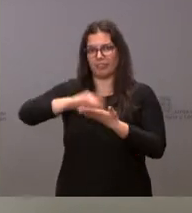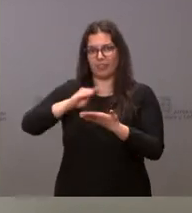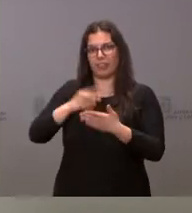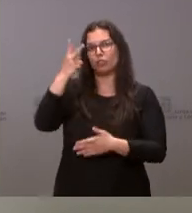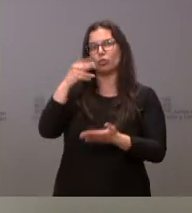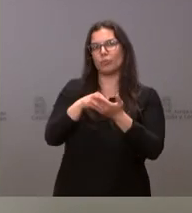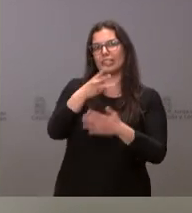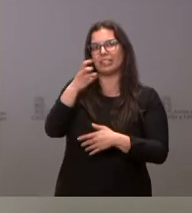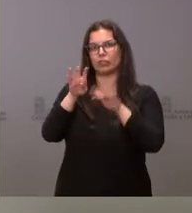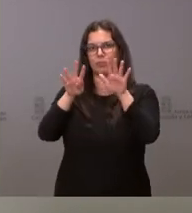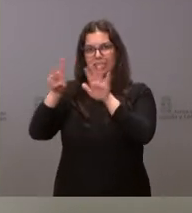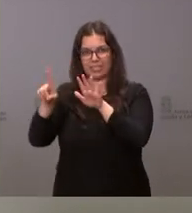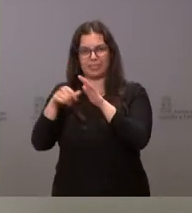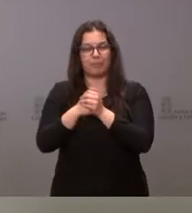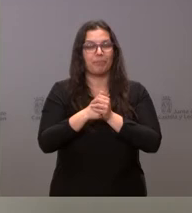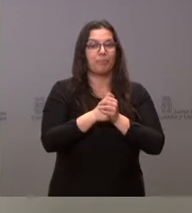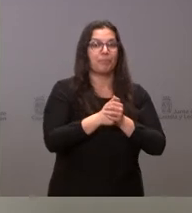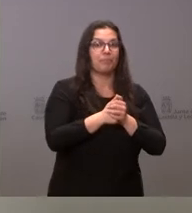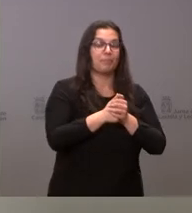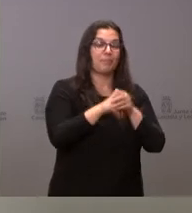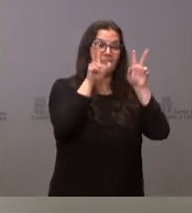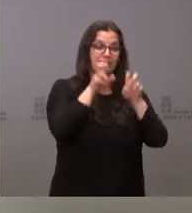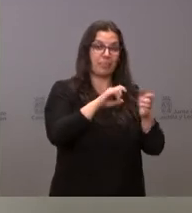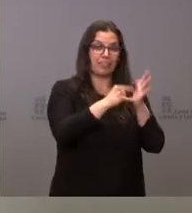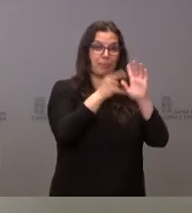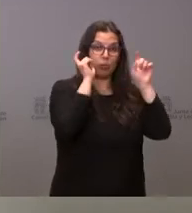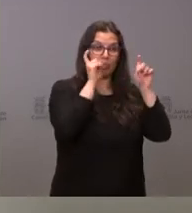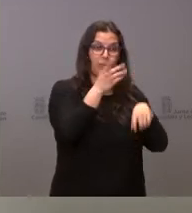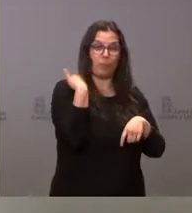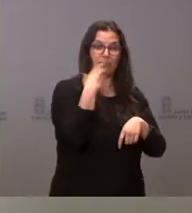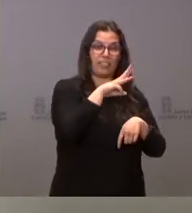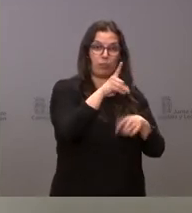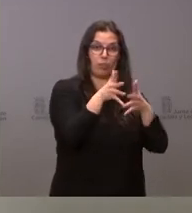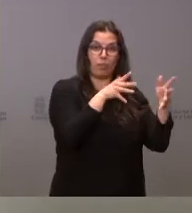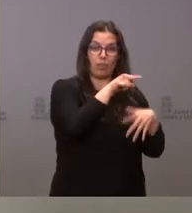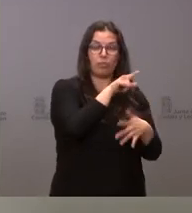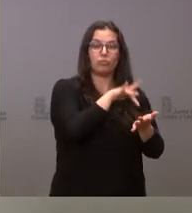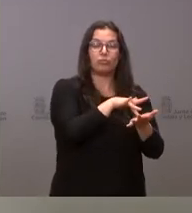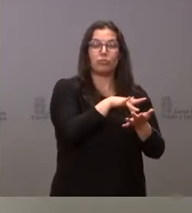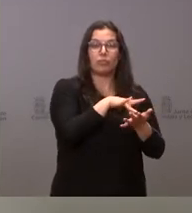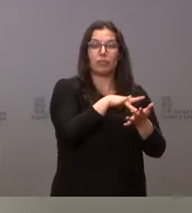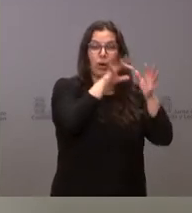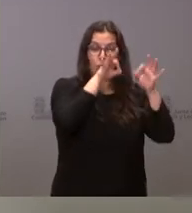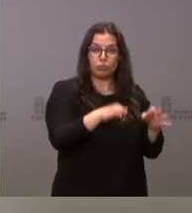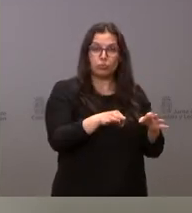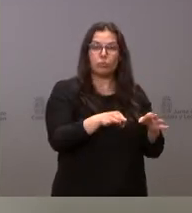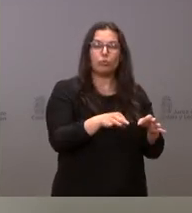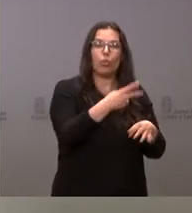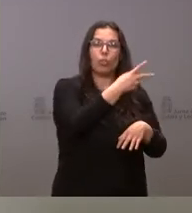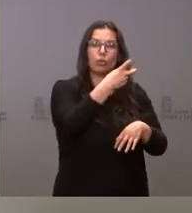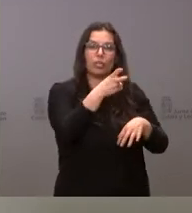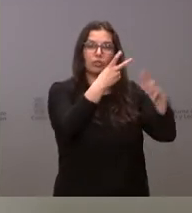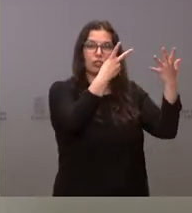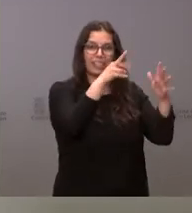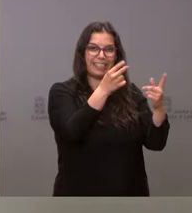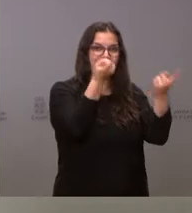.396. En el ámbito del sistema educativo teníamos justo a finalizar marzo 270